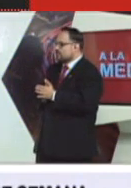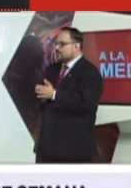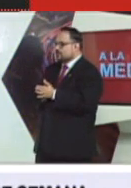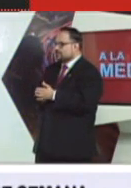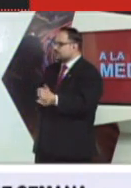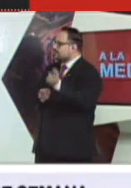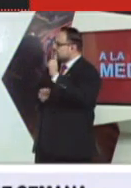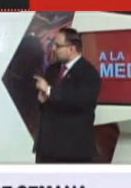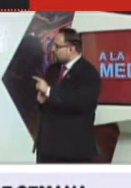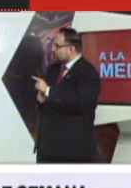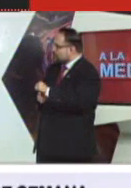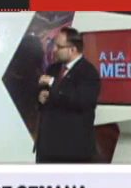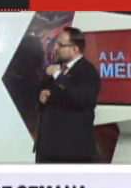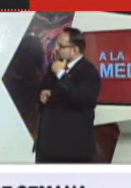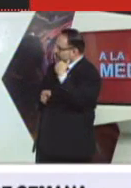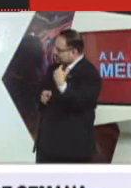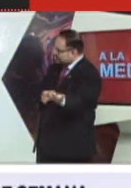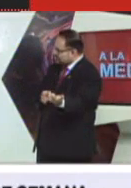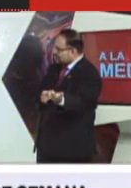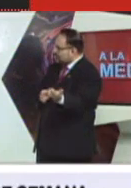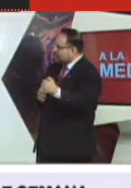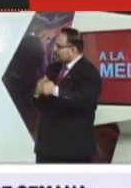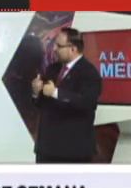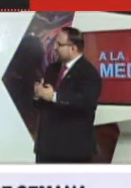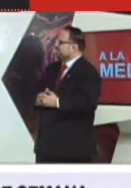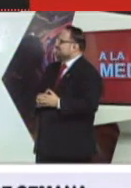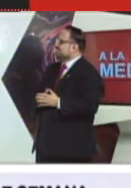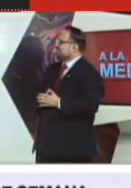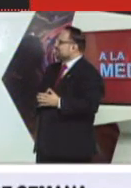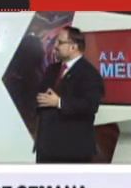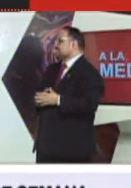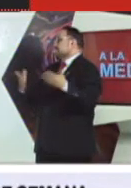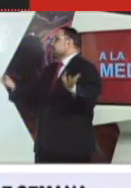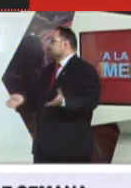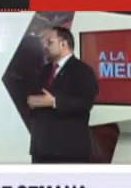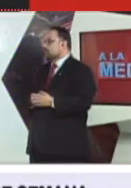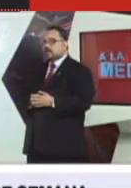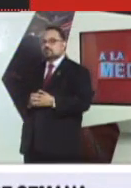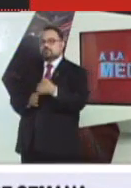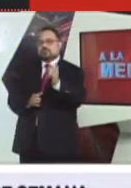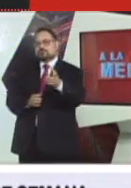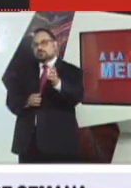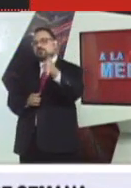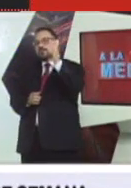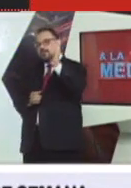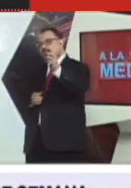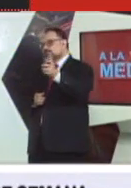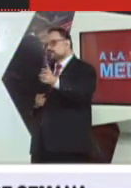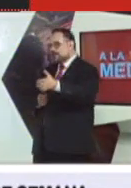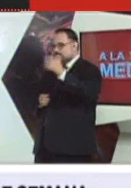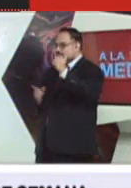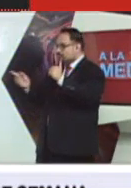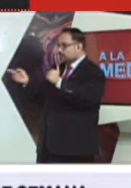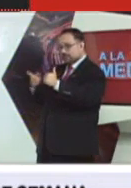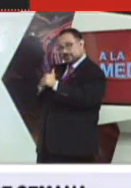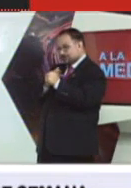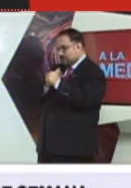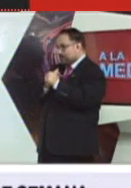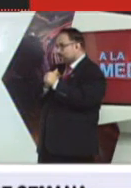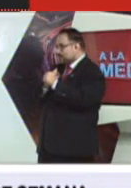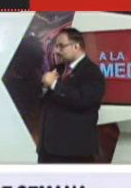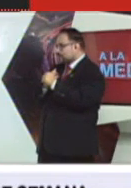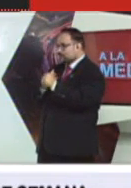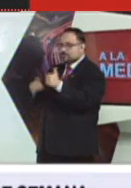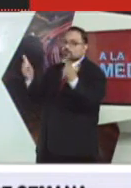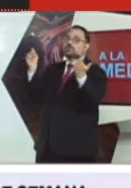Y es decir, nos dicen no y hacemos sí. Un poco la sociología. Pues sí, es correcto. Es una cuestión que hay que estudiarlo desde el punto de vista